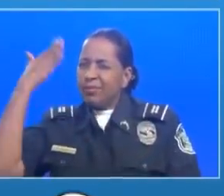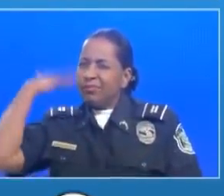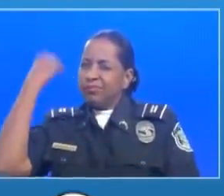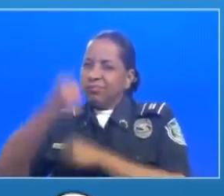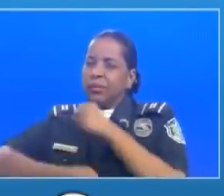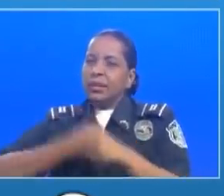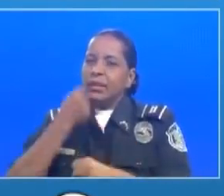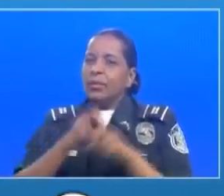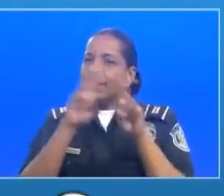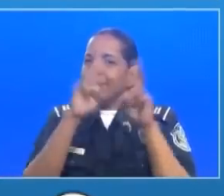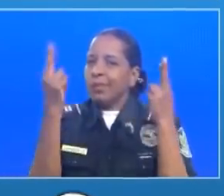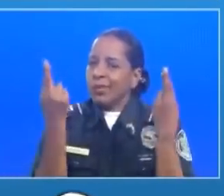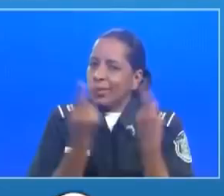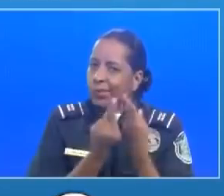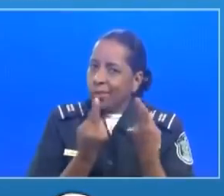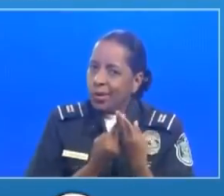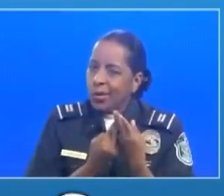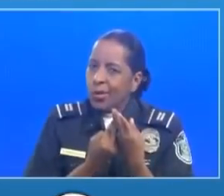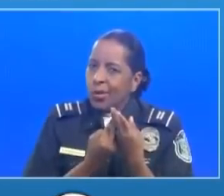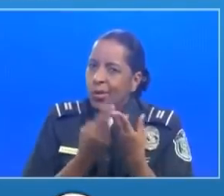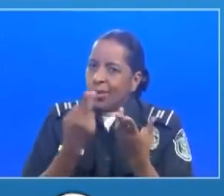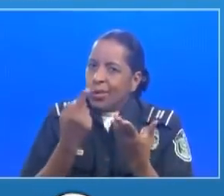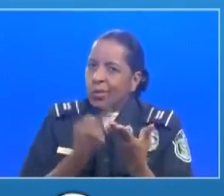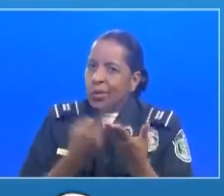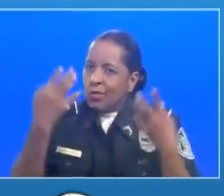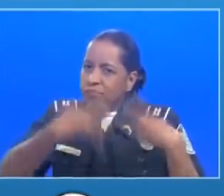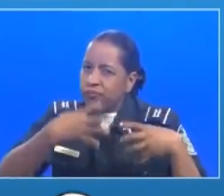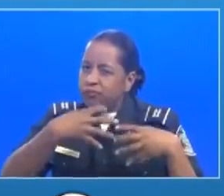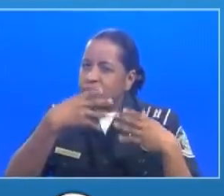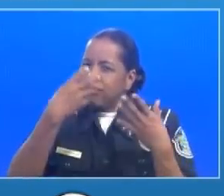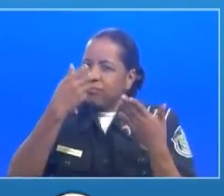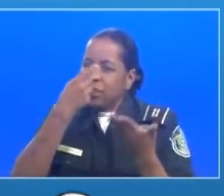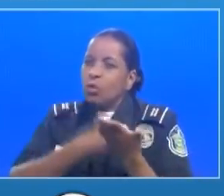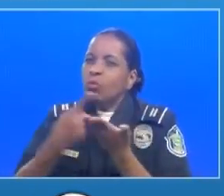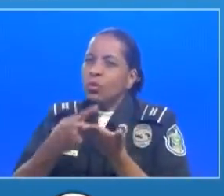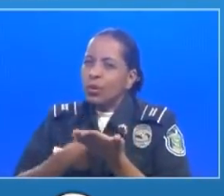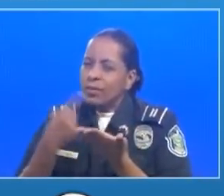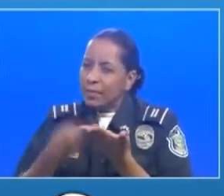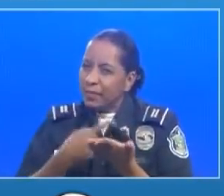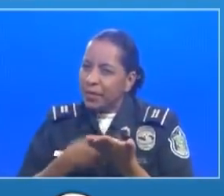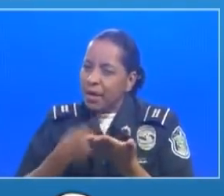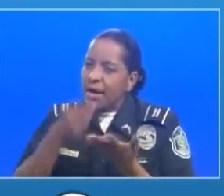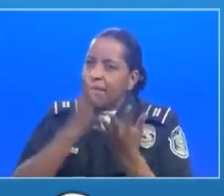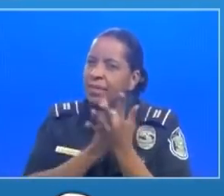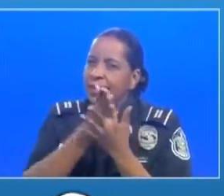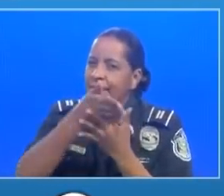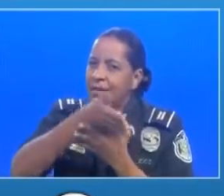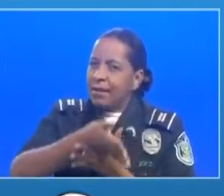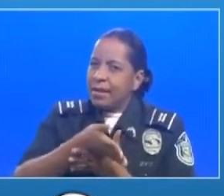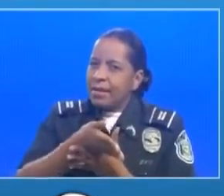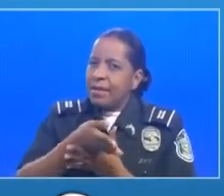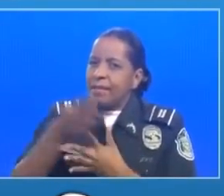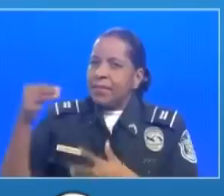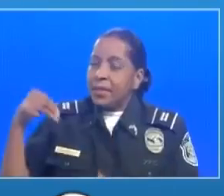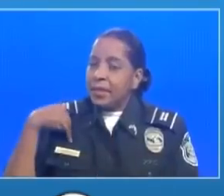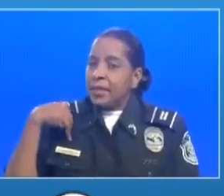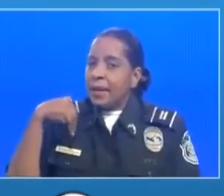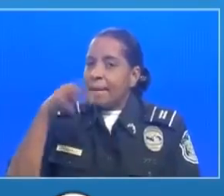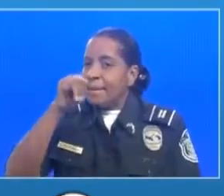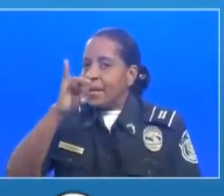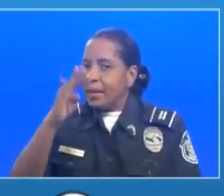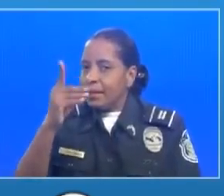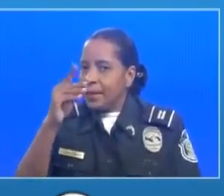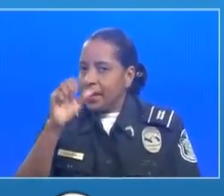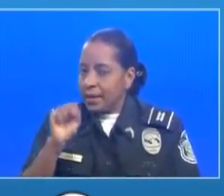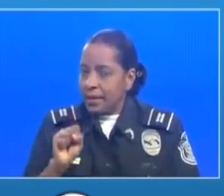dio una reunión de la cadena agroalimentaria del maíz y en esa cadena a través de la gestión del ministerio de desarrollo agropecuario